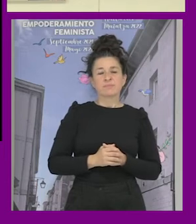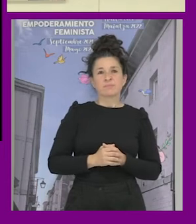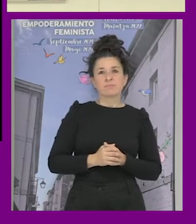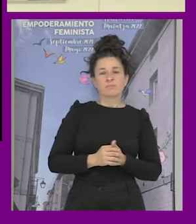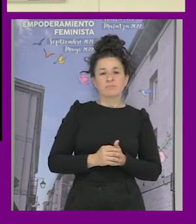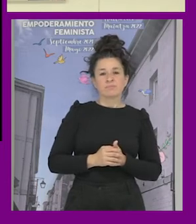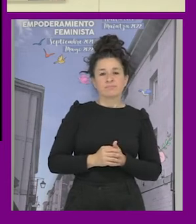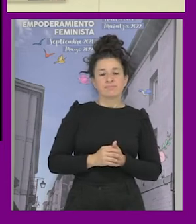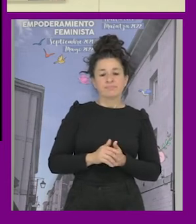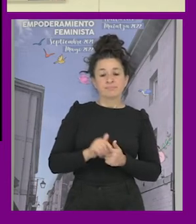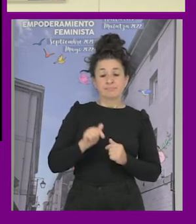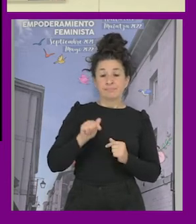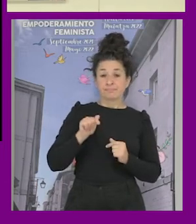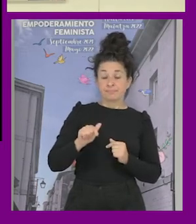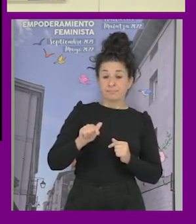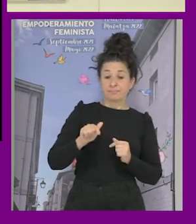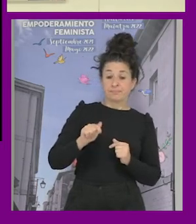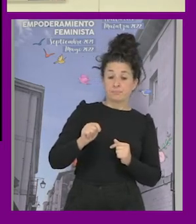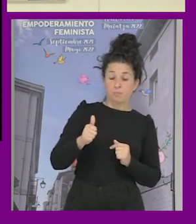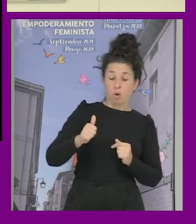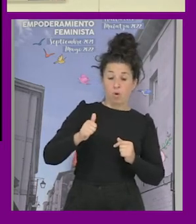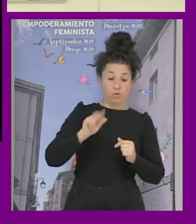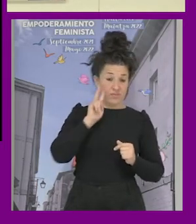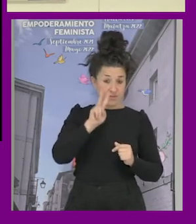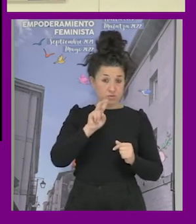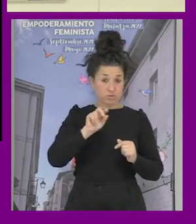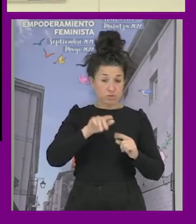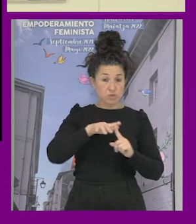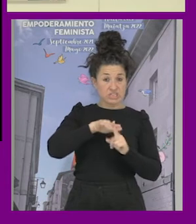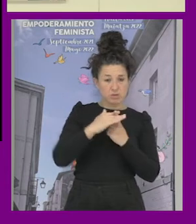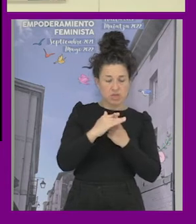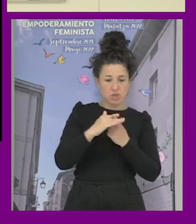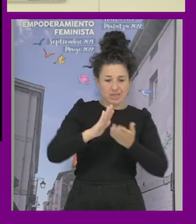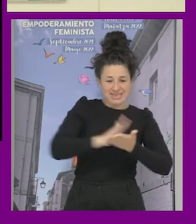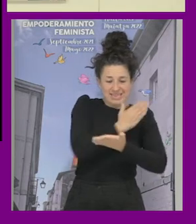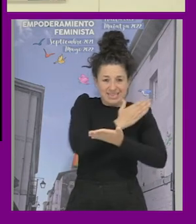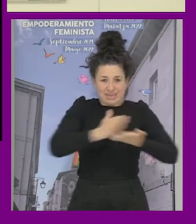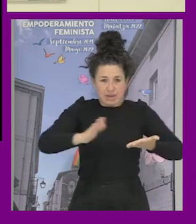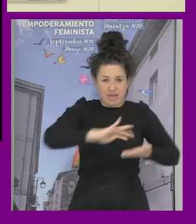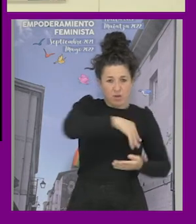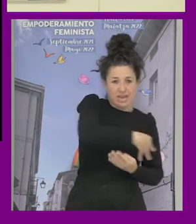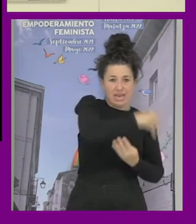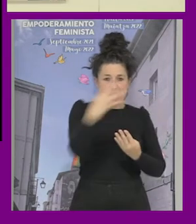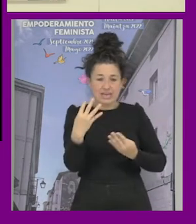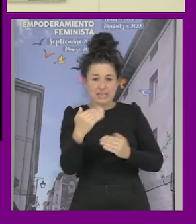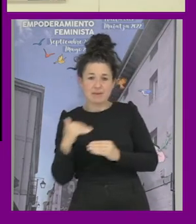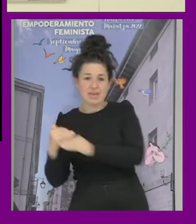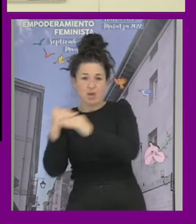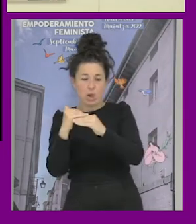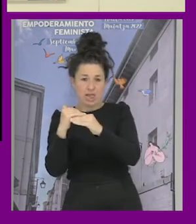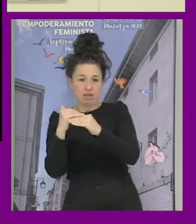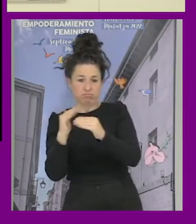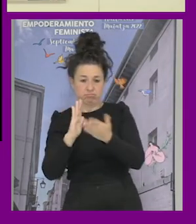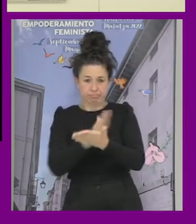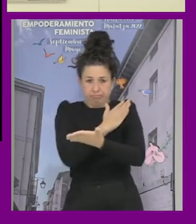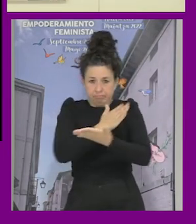en ese marco de separación de los temas el gtb y igualdad por ejemplo a nivel de